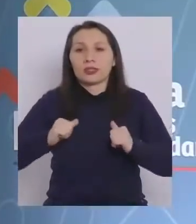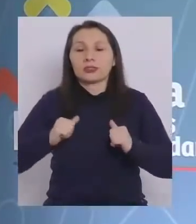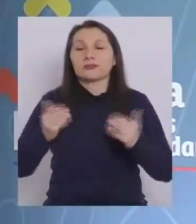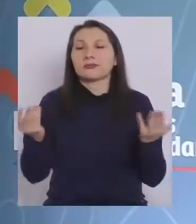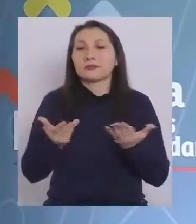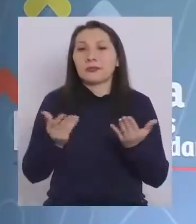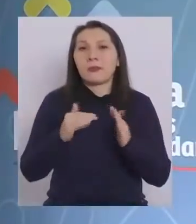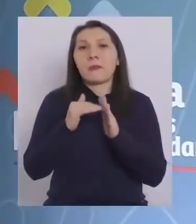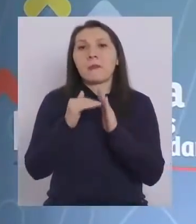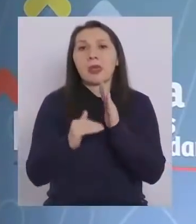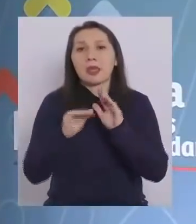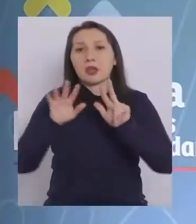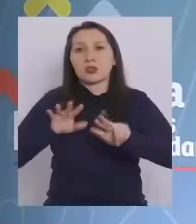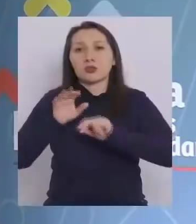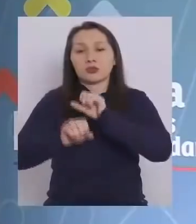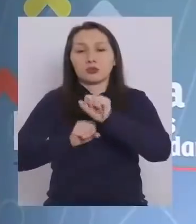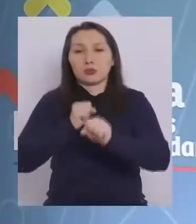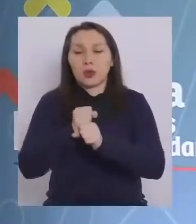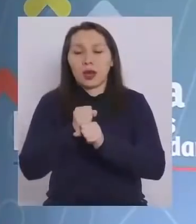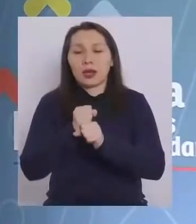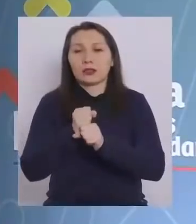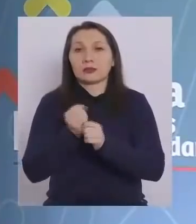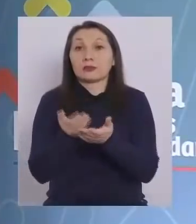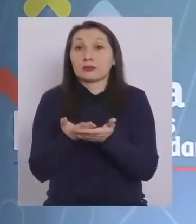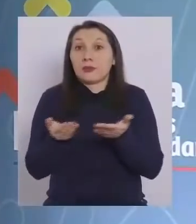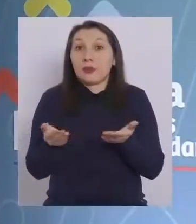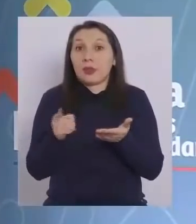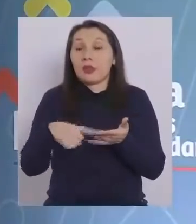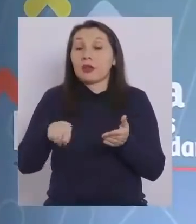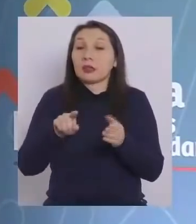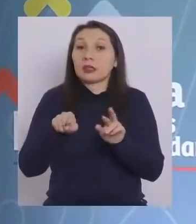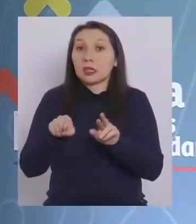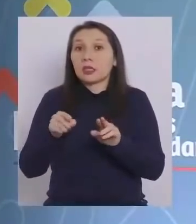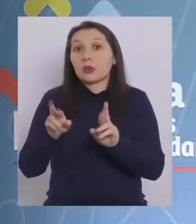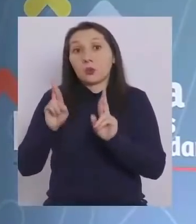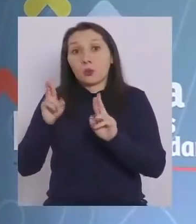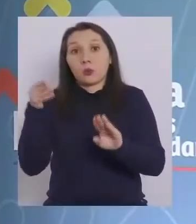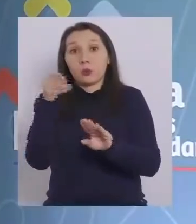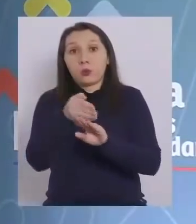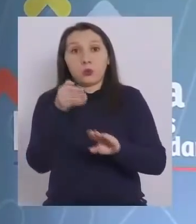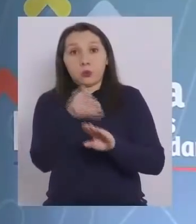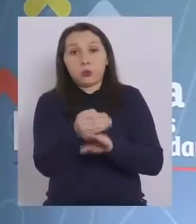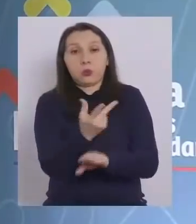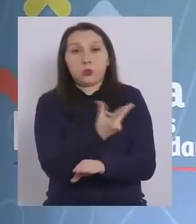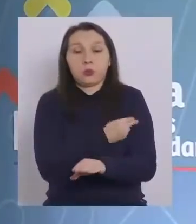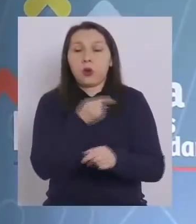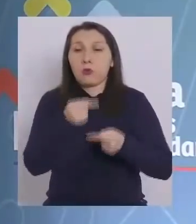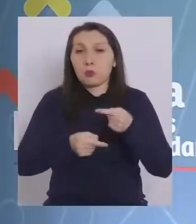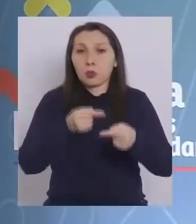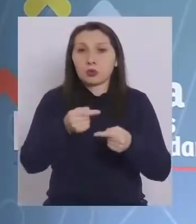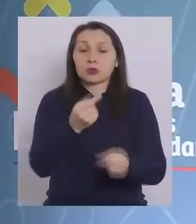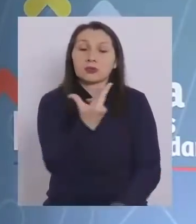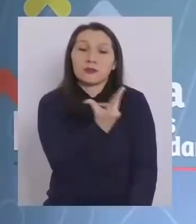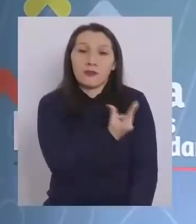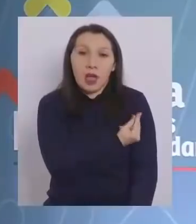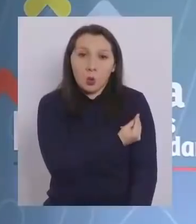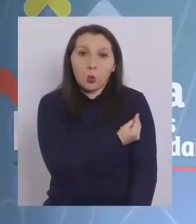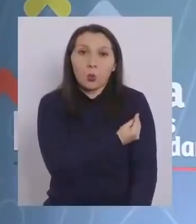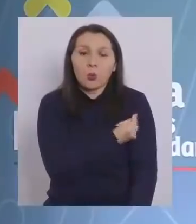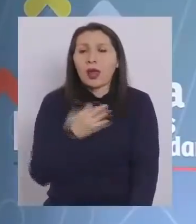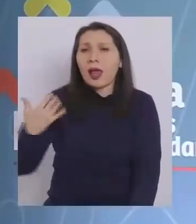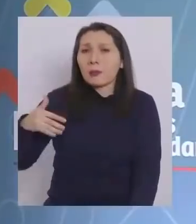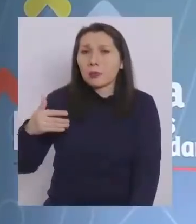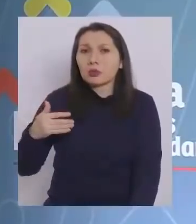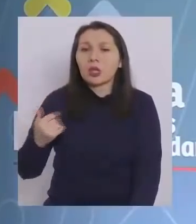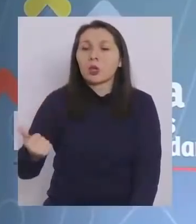es decir, jóvenes de menos de 18 años. Por lo tanto, esperamos que ellos acudan a vacunarse porque sabemos que el proceso de vacunación, lo